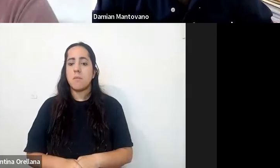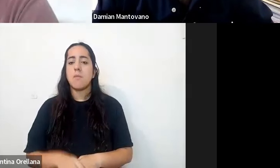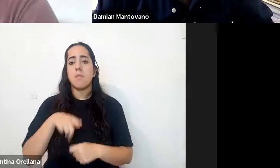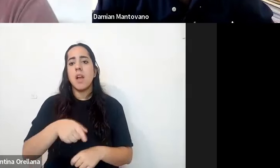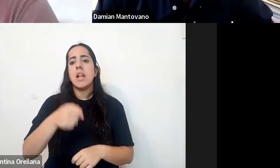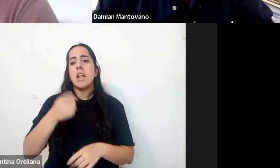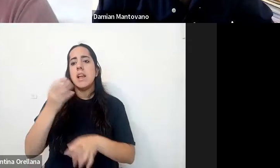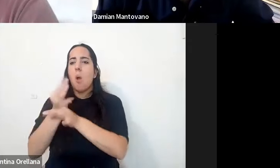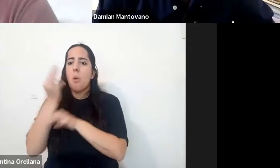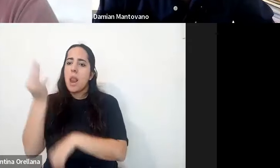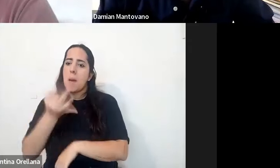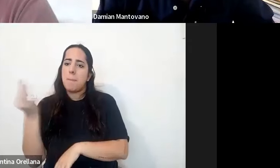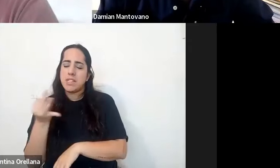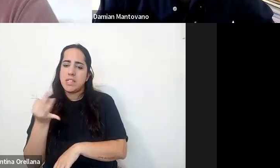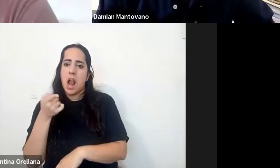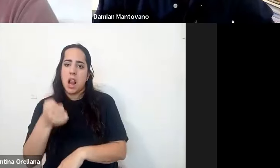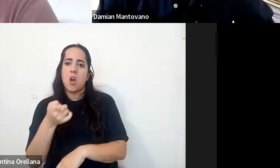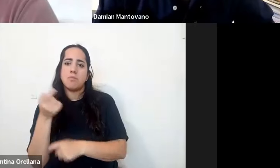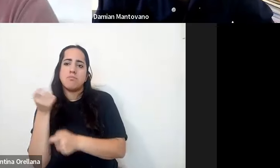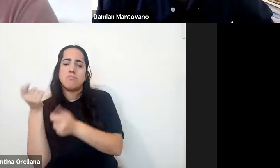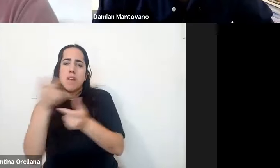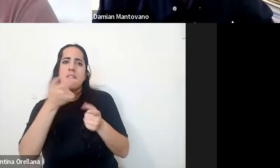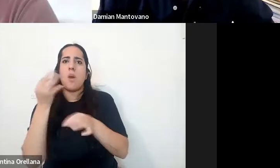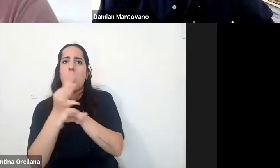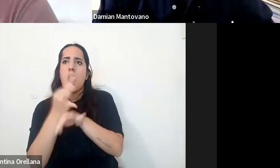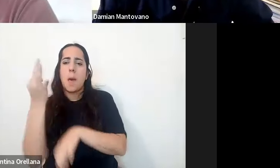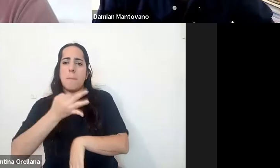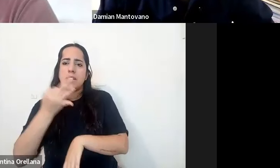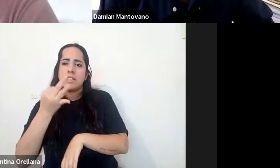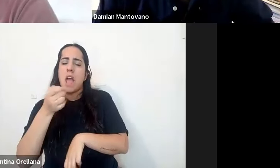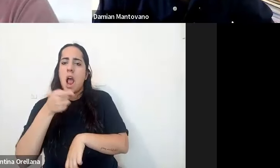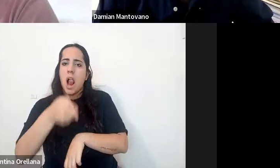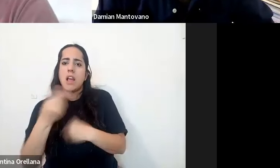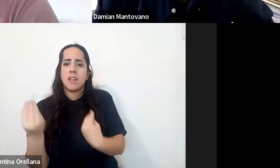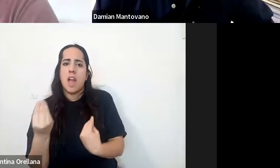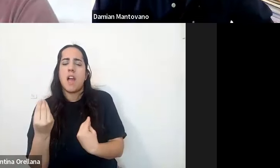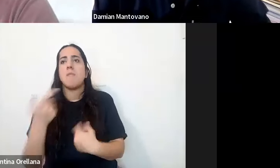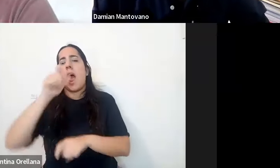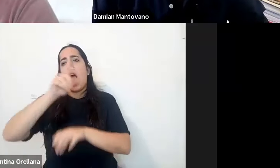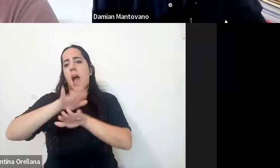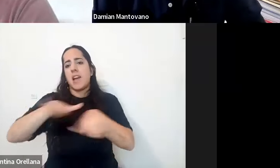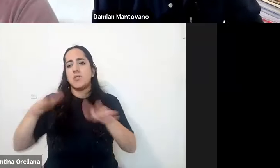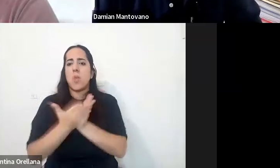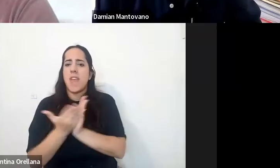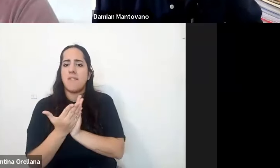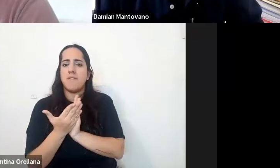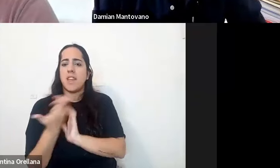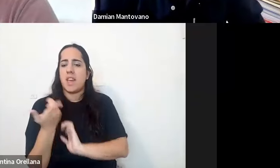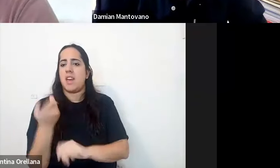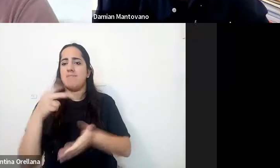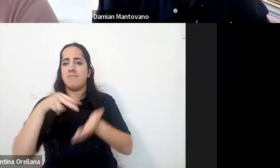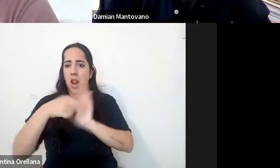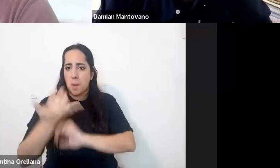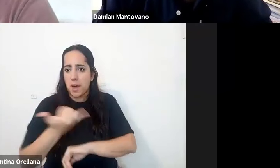especial cubra la necesidad educativa y aquellos estudiantes que por alguna condición o complejidad no pueden transitar su escolaridad